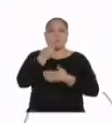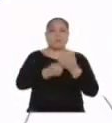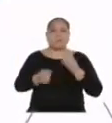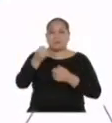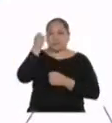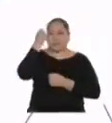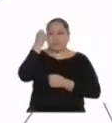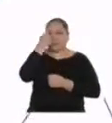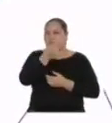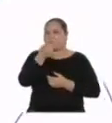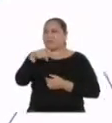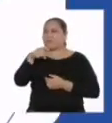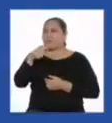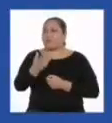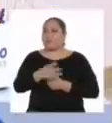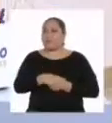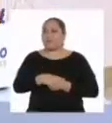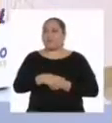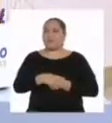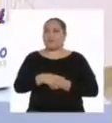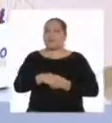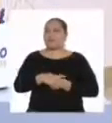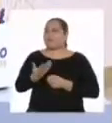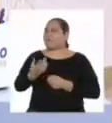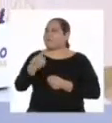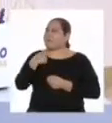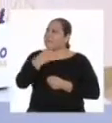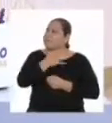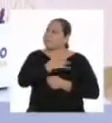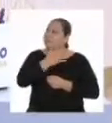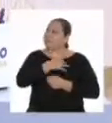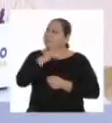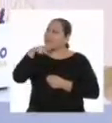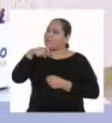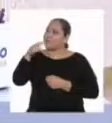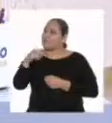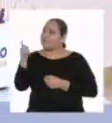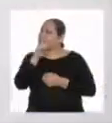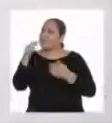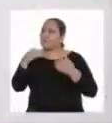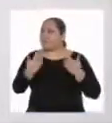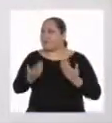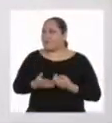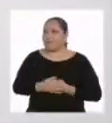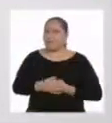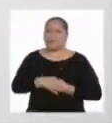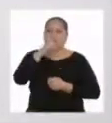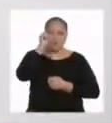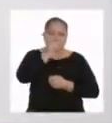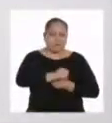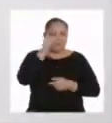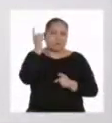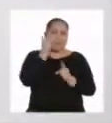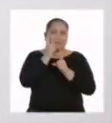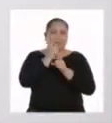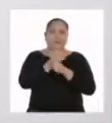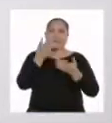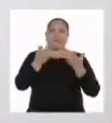entiendes por necesidad? Usualmente siento que necesito algo cuando no lo tengo. Es cierto.